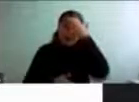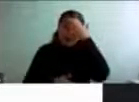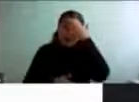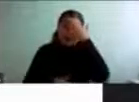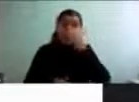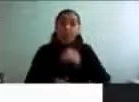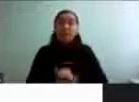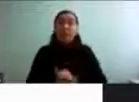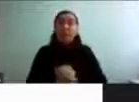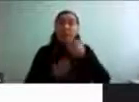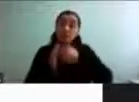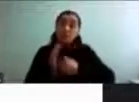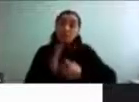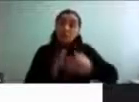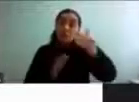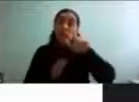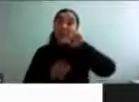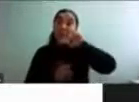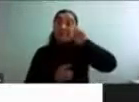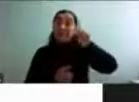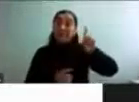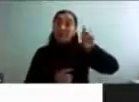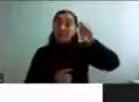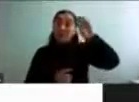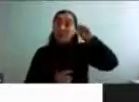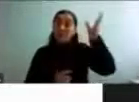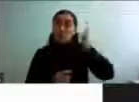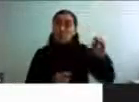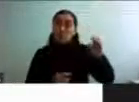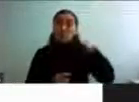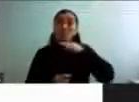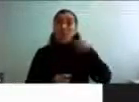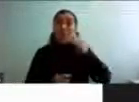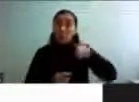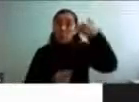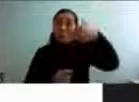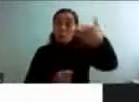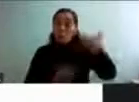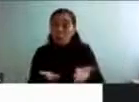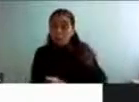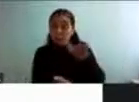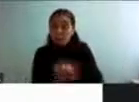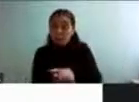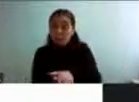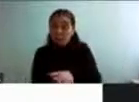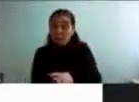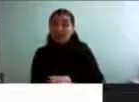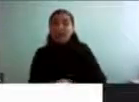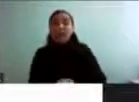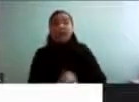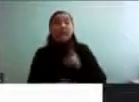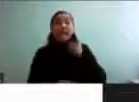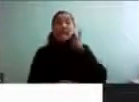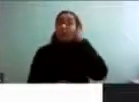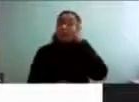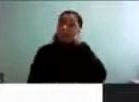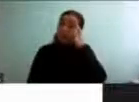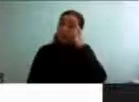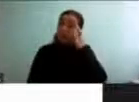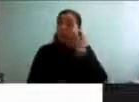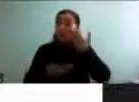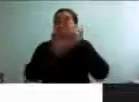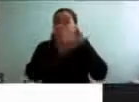el 71% de todas las muertes que se producen en el mundo. Se estima que la inactividad física es causa